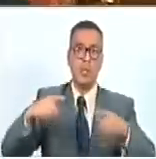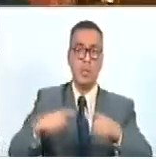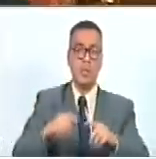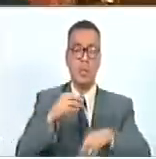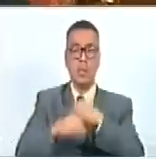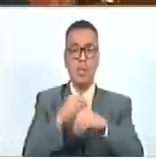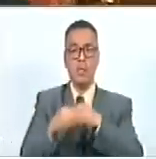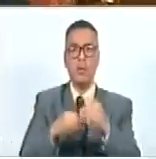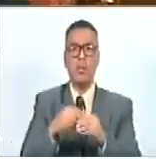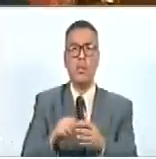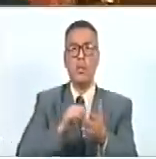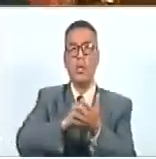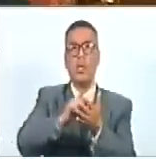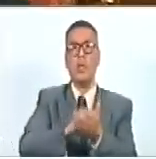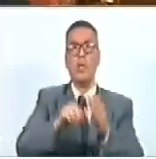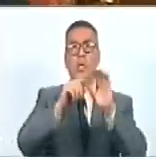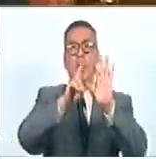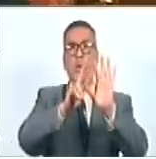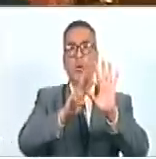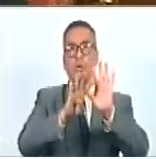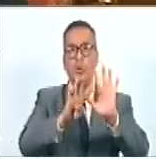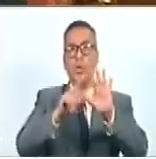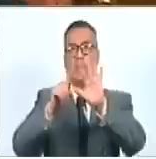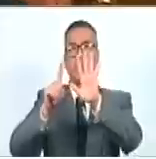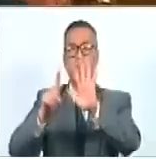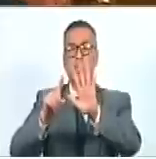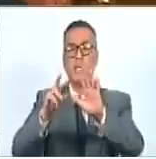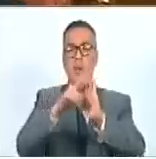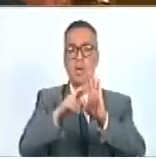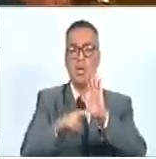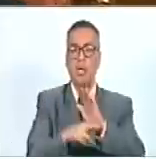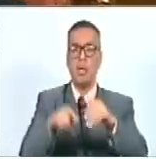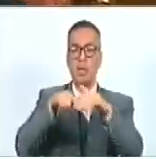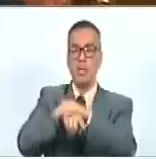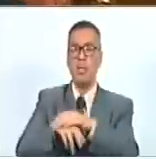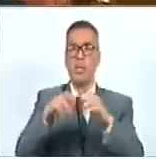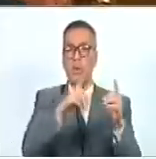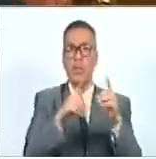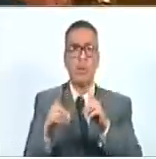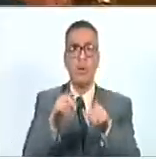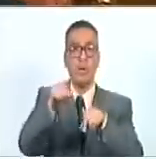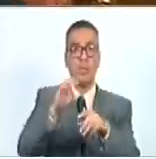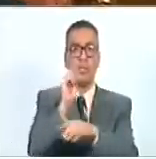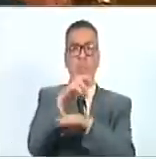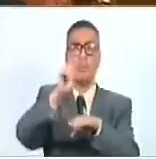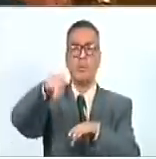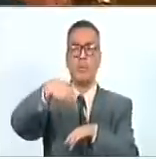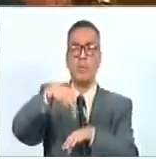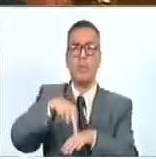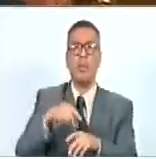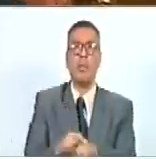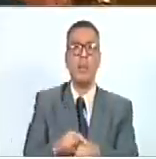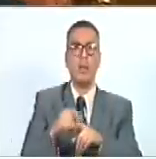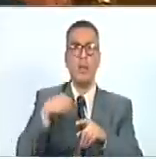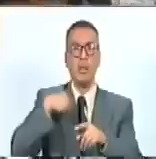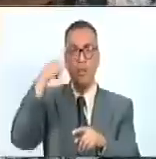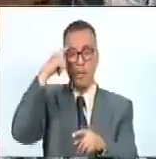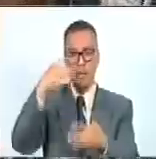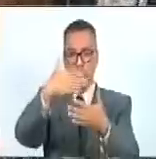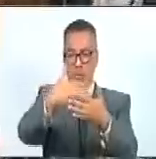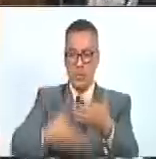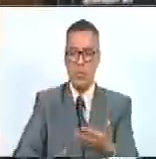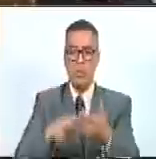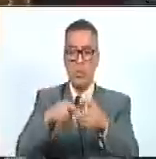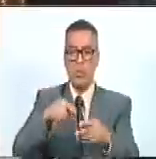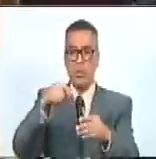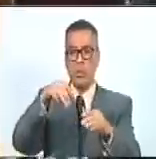cumplimiento al artículo 96 del reglamento interior y debate de la Asamblea Nacional, deja constancia del